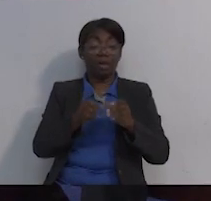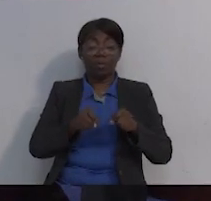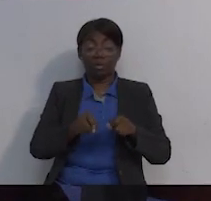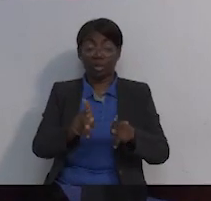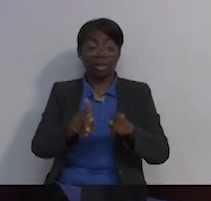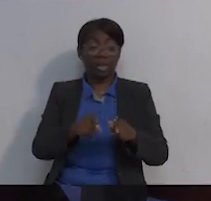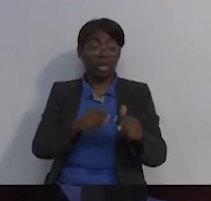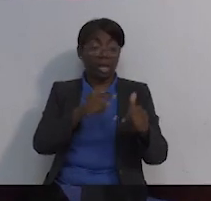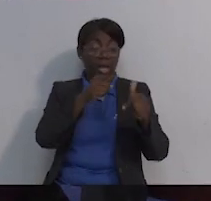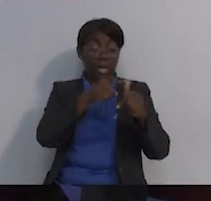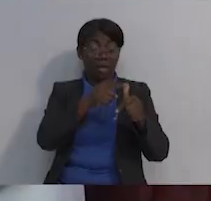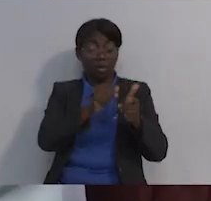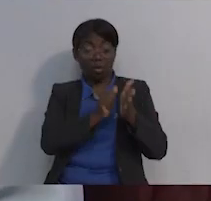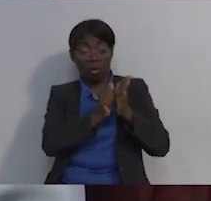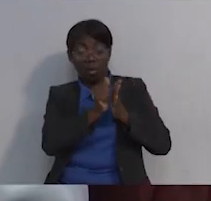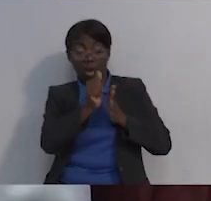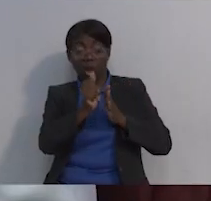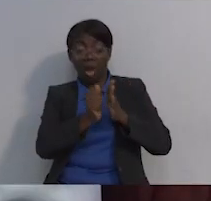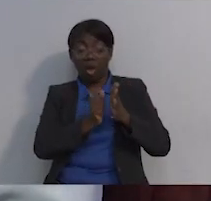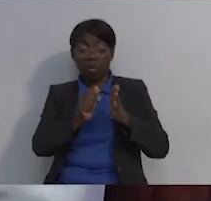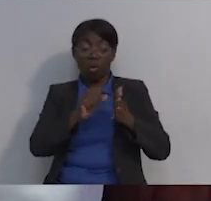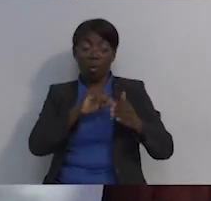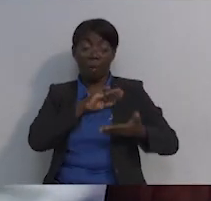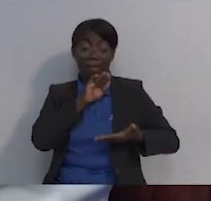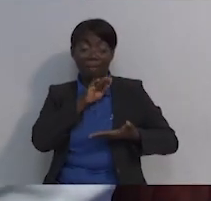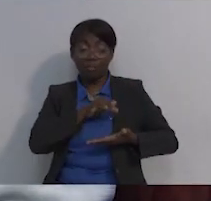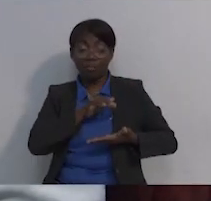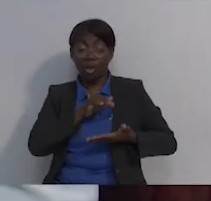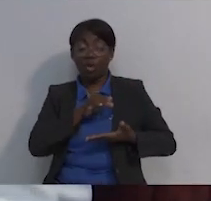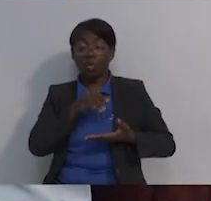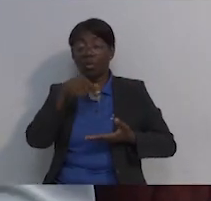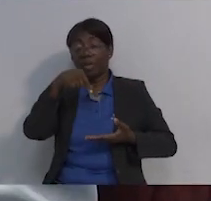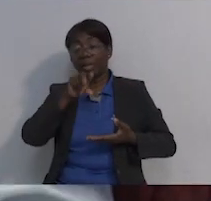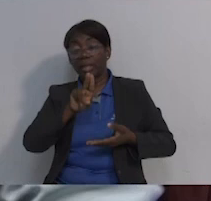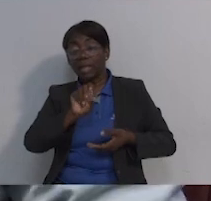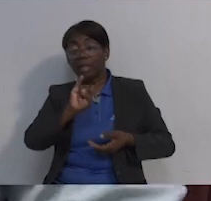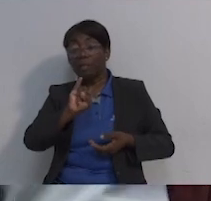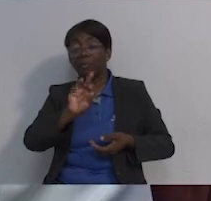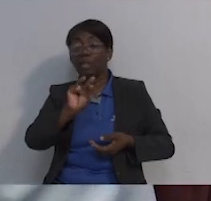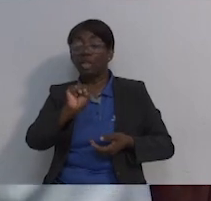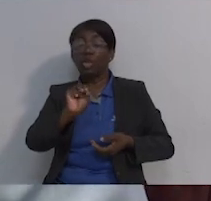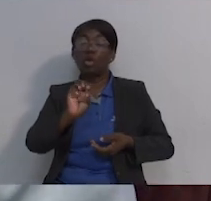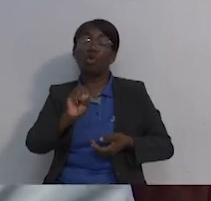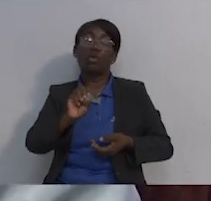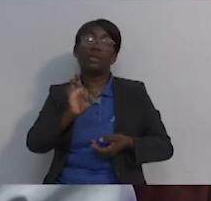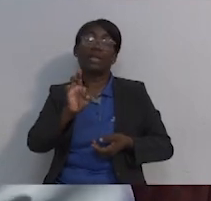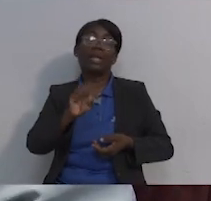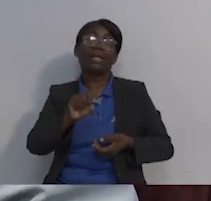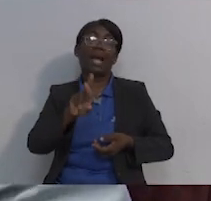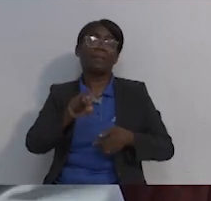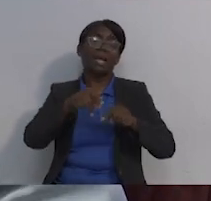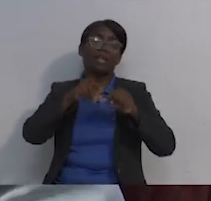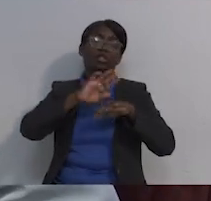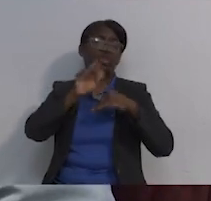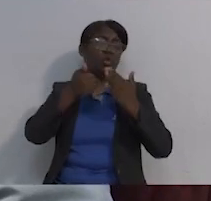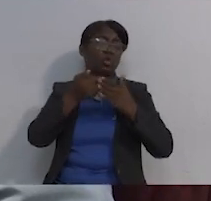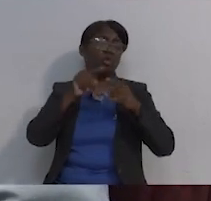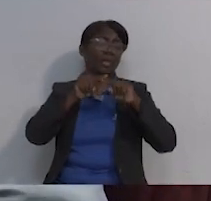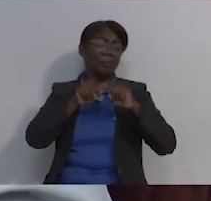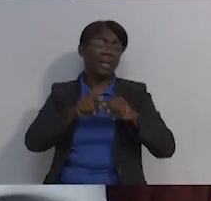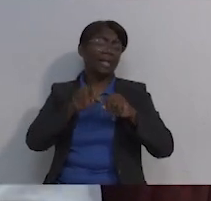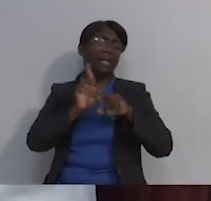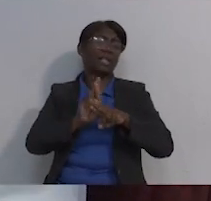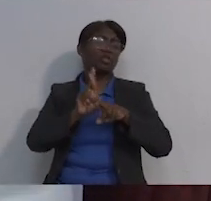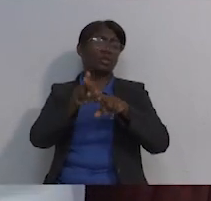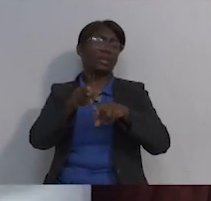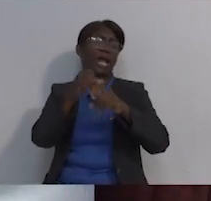posibilidades que te dan. Dice que te hago una lompectomía con radiación, pero te hago una mamografía con quimioterapia, pero al final, claro,